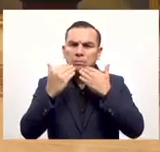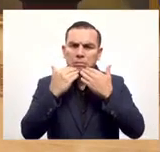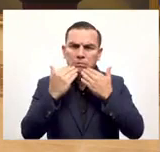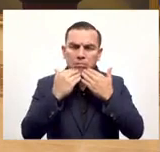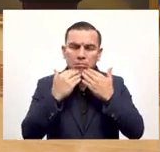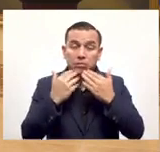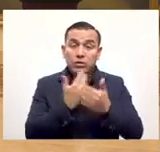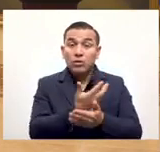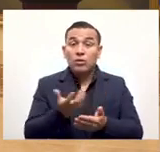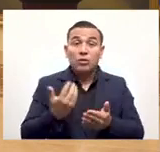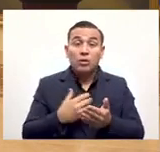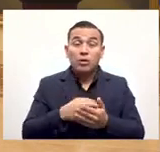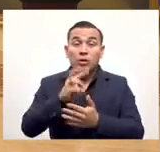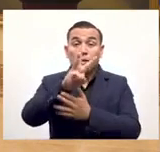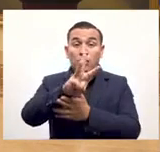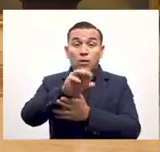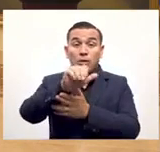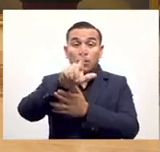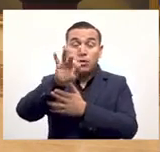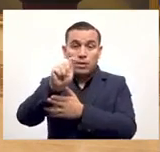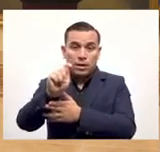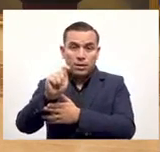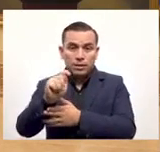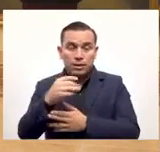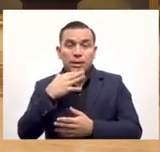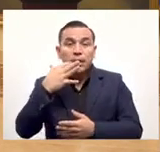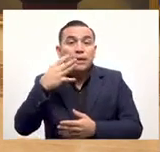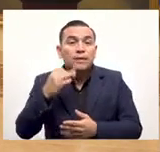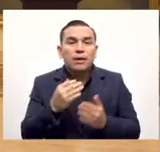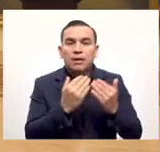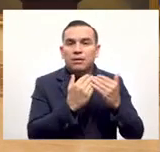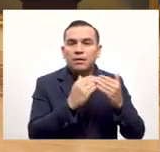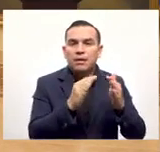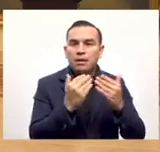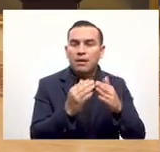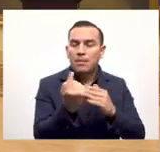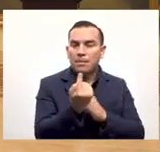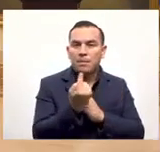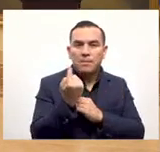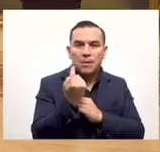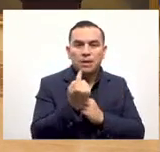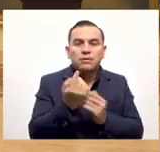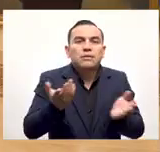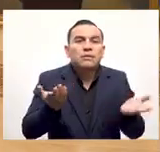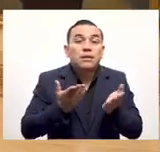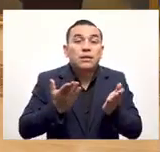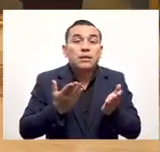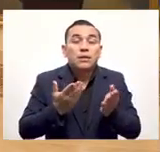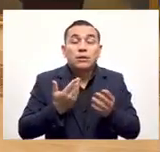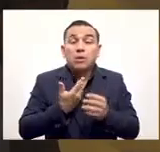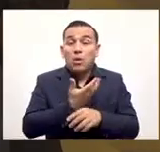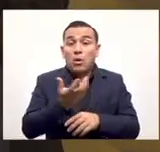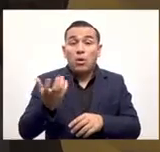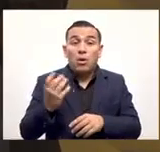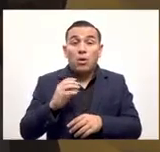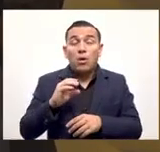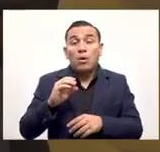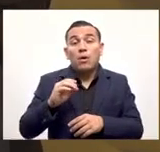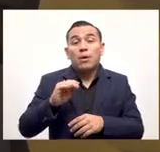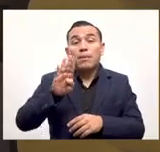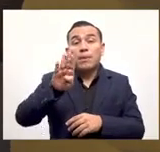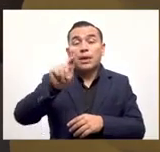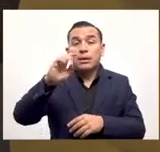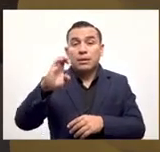llegando pero va a haber una versión para las empresas por si tienen varios bastante personal y van a tener un punto de POS distinto pero básicamente